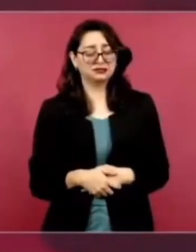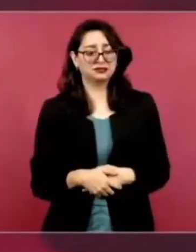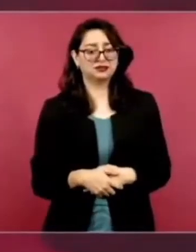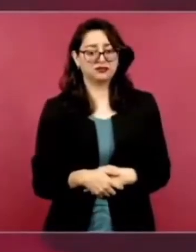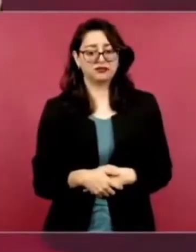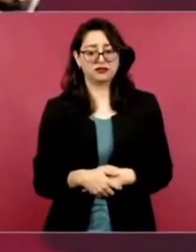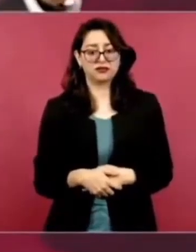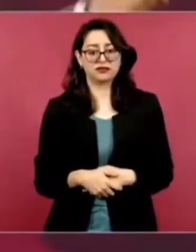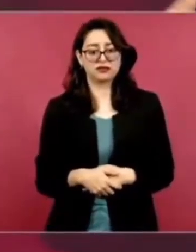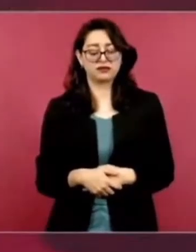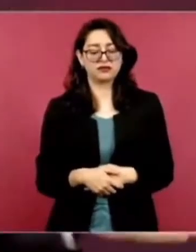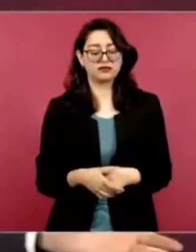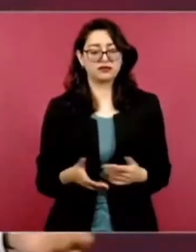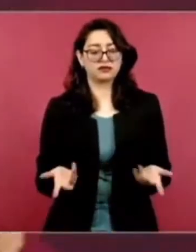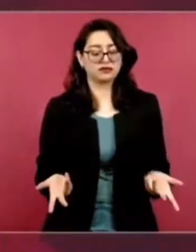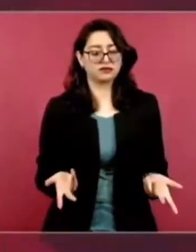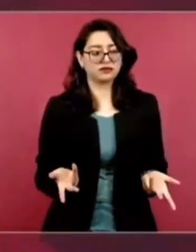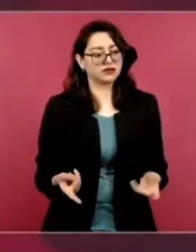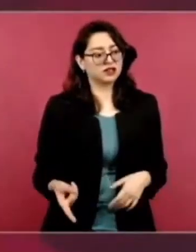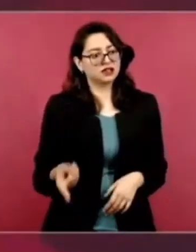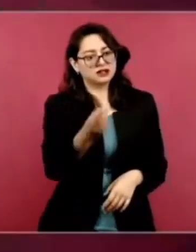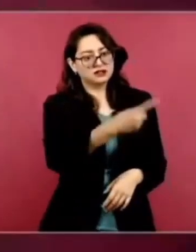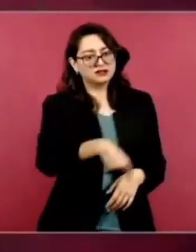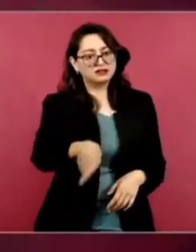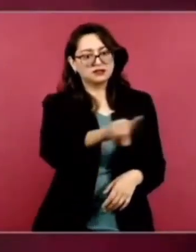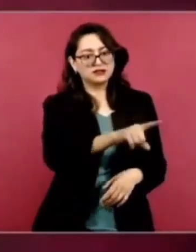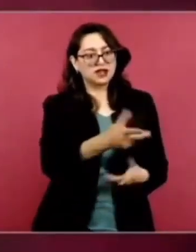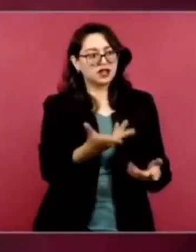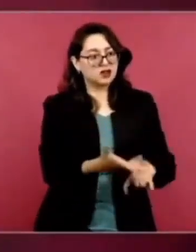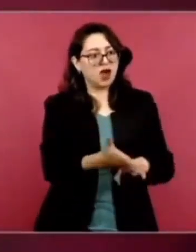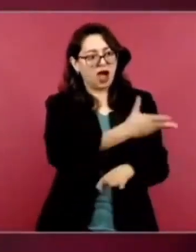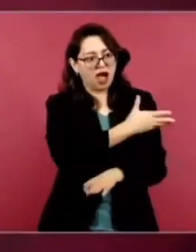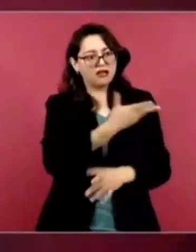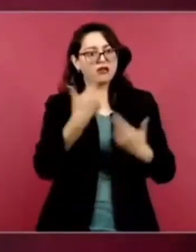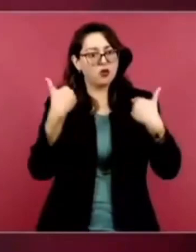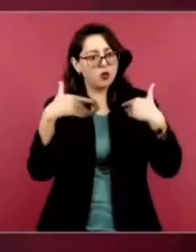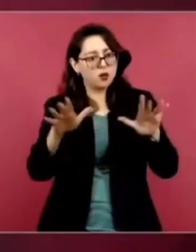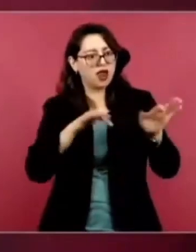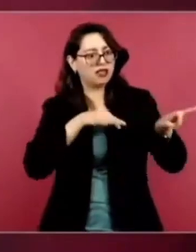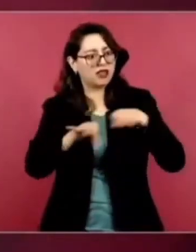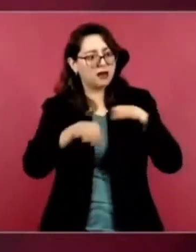¿Por qué ellos no hicieron su trabajo?